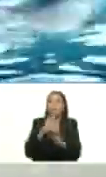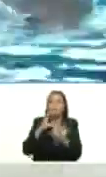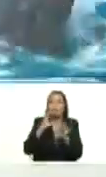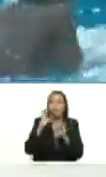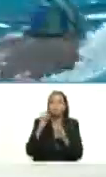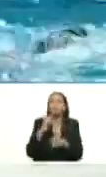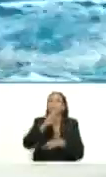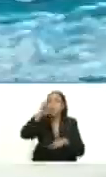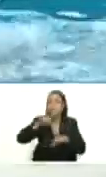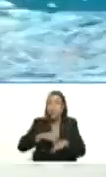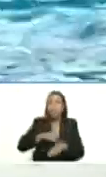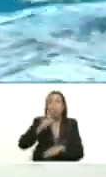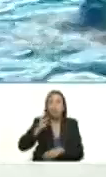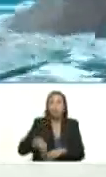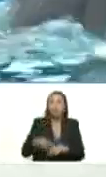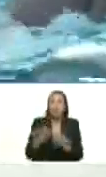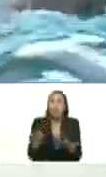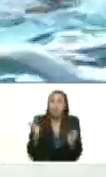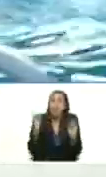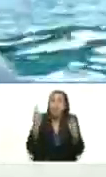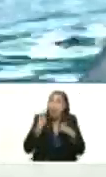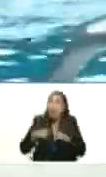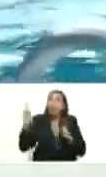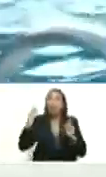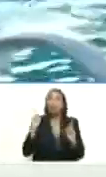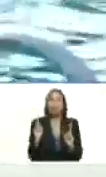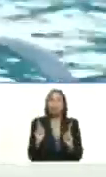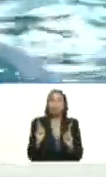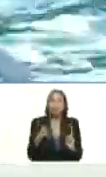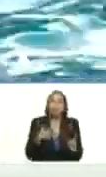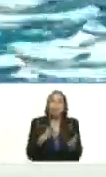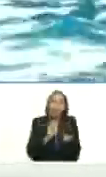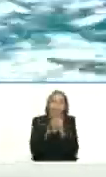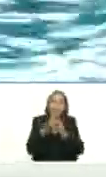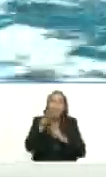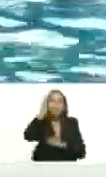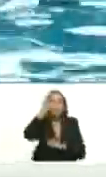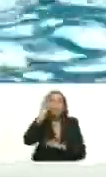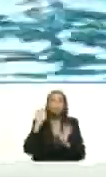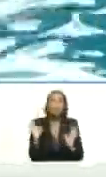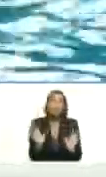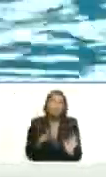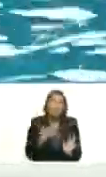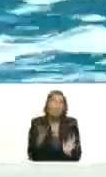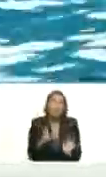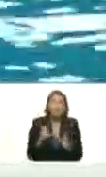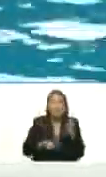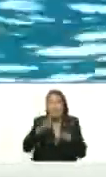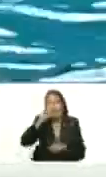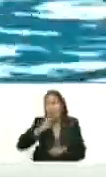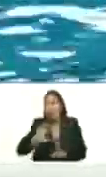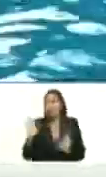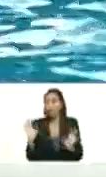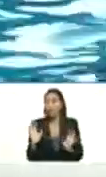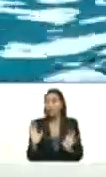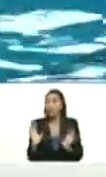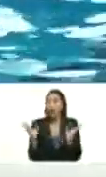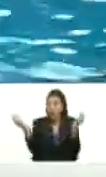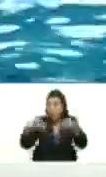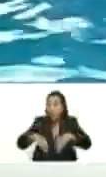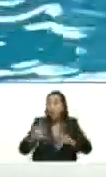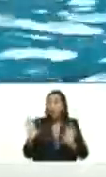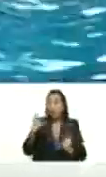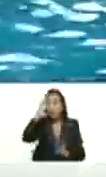nacionales e internacionales otros bueno que se conviertan en instructores ¿verdad? ¿qué te parece Delcy?